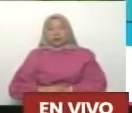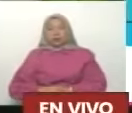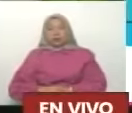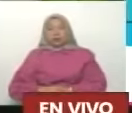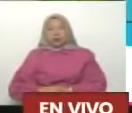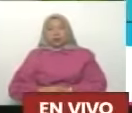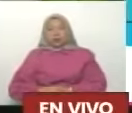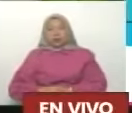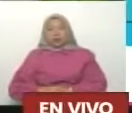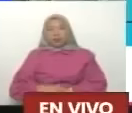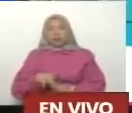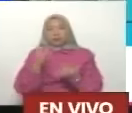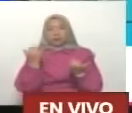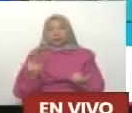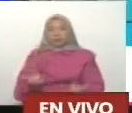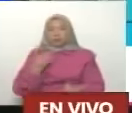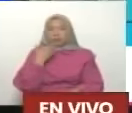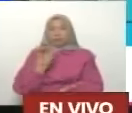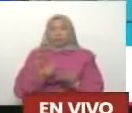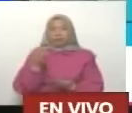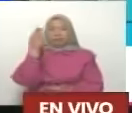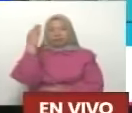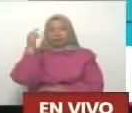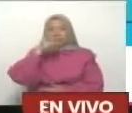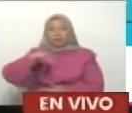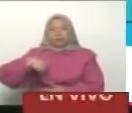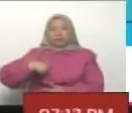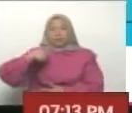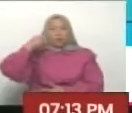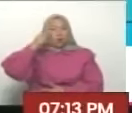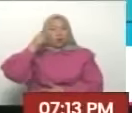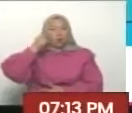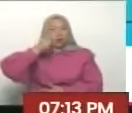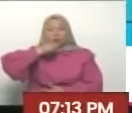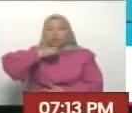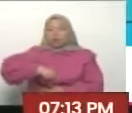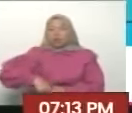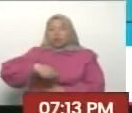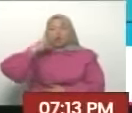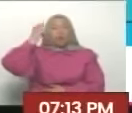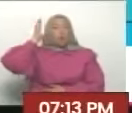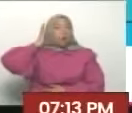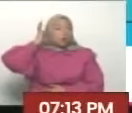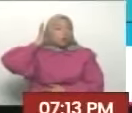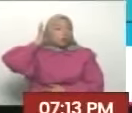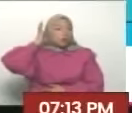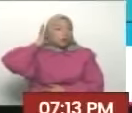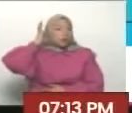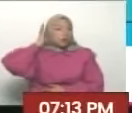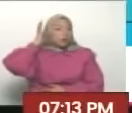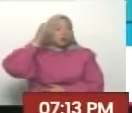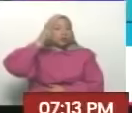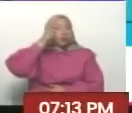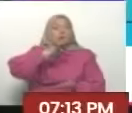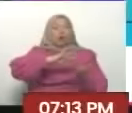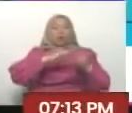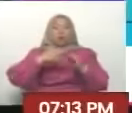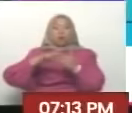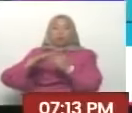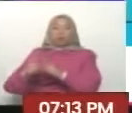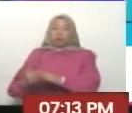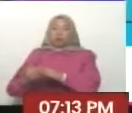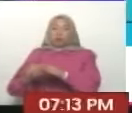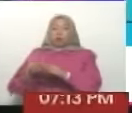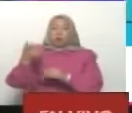José de Sucre de Bolívar es muy grande en la tradición histórica en la conciencia colectiva en la visión